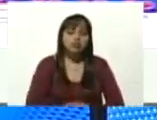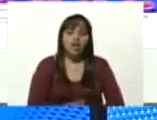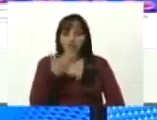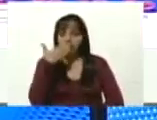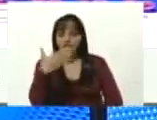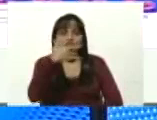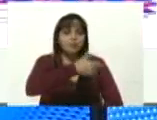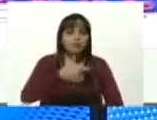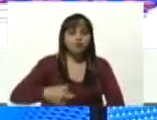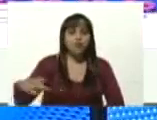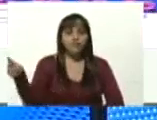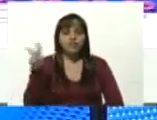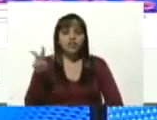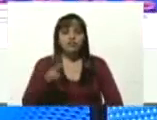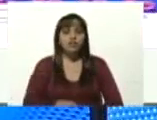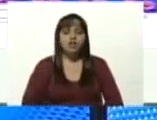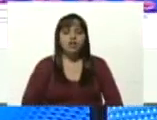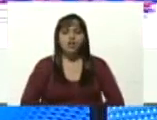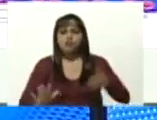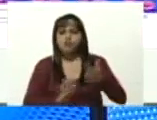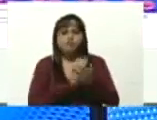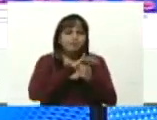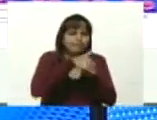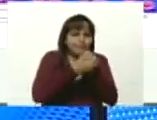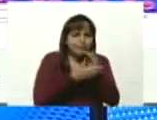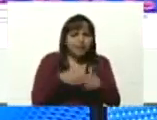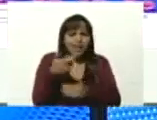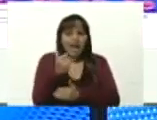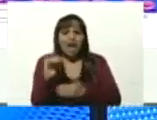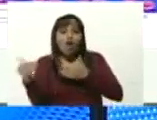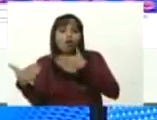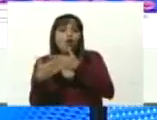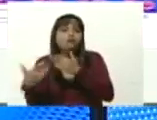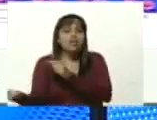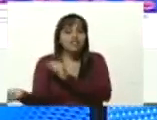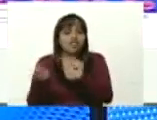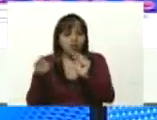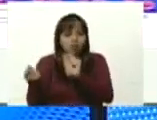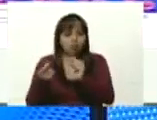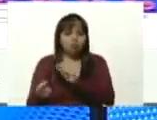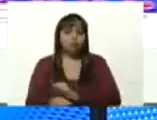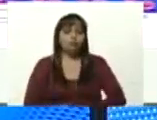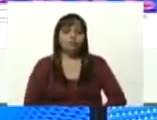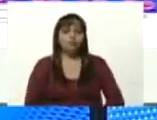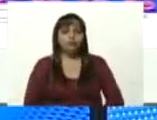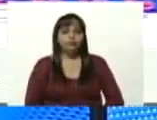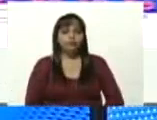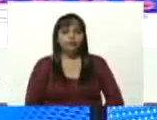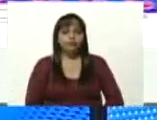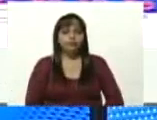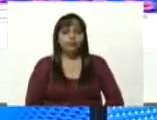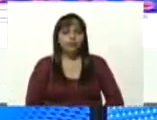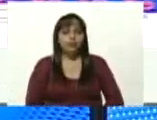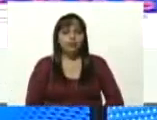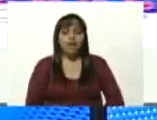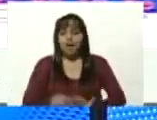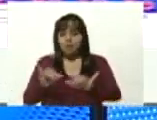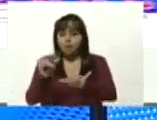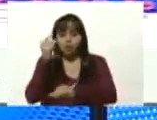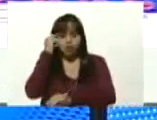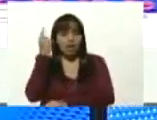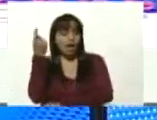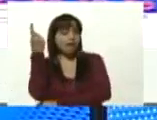venezolanas las conspiraciones que hay contra el diálogo el propio día de ayer